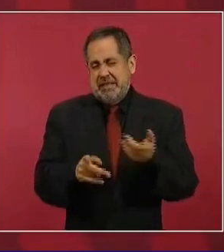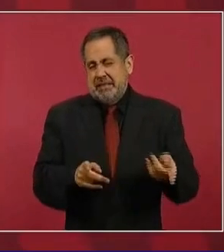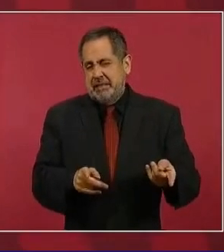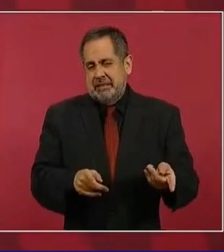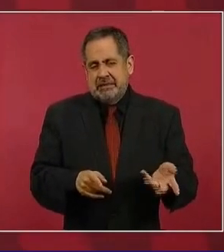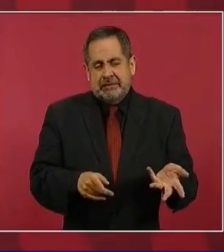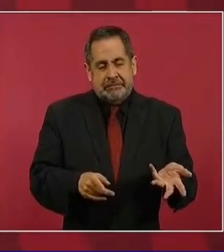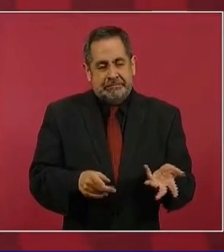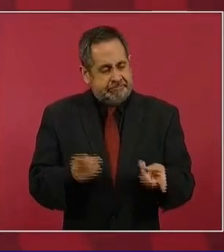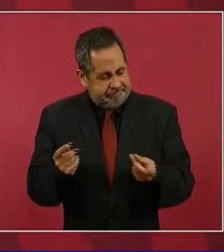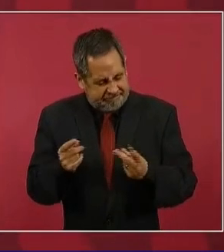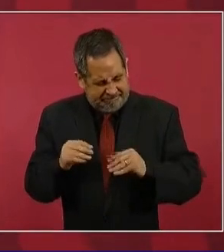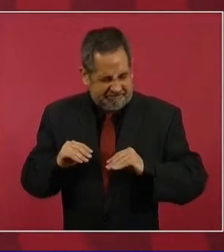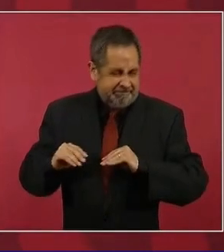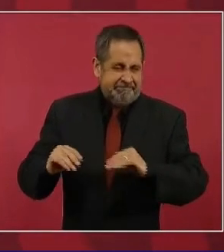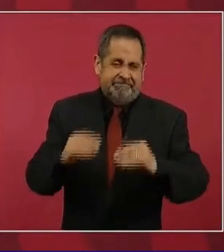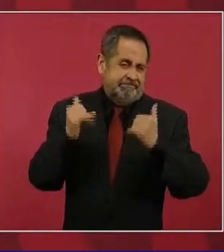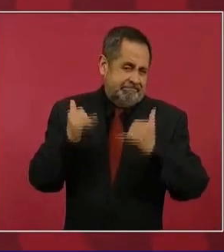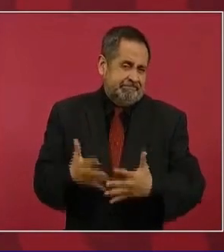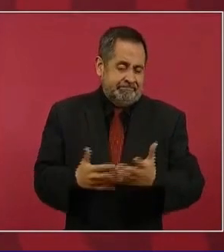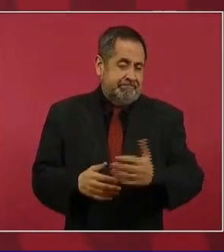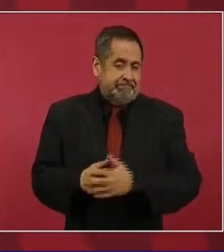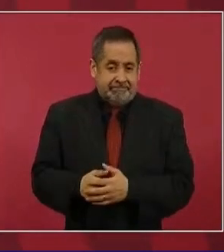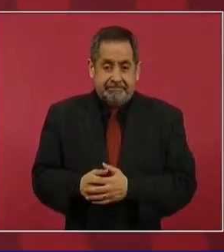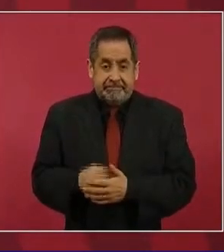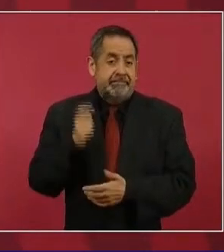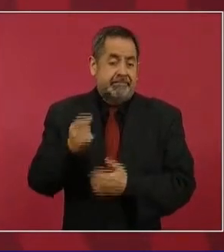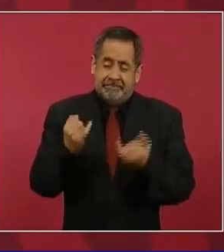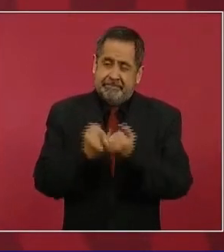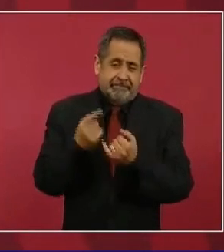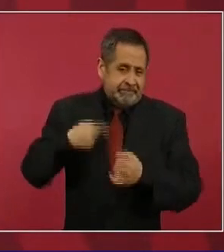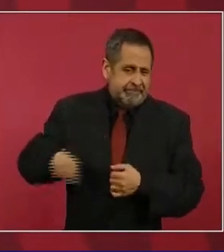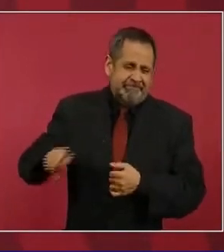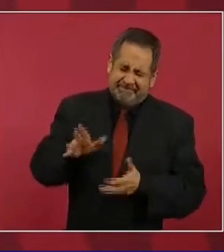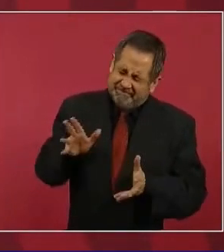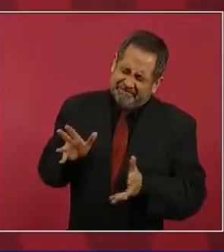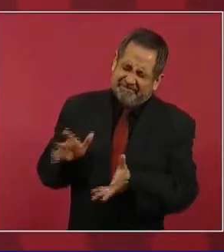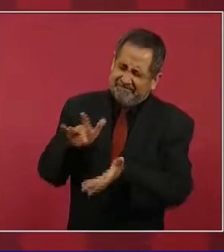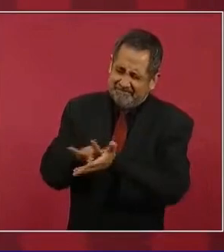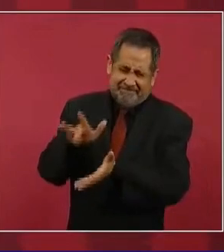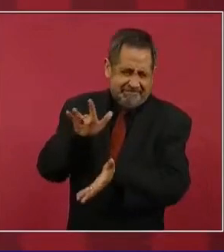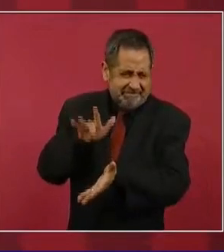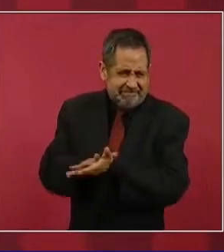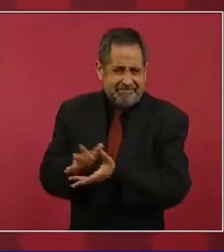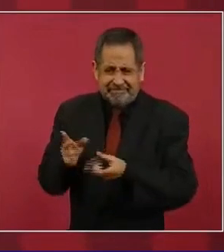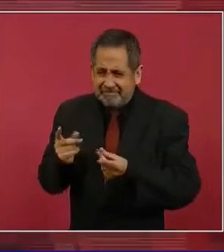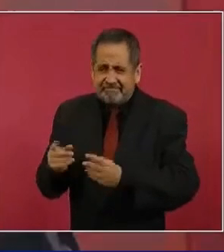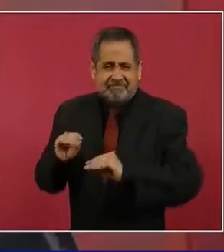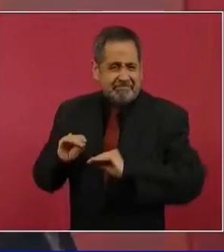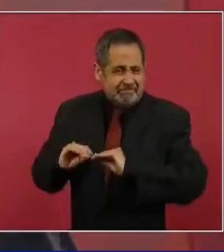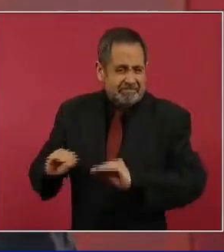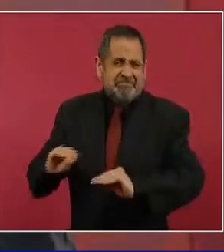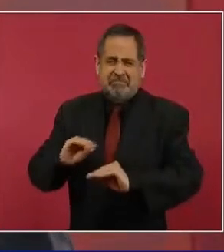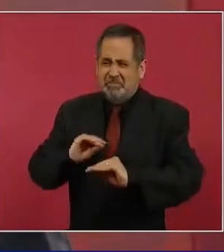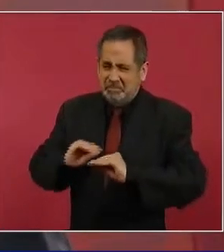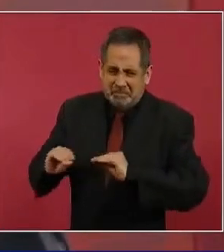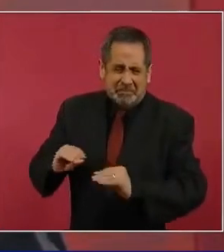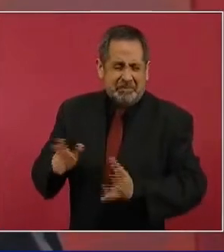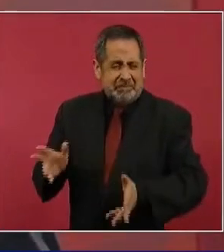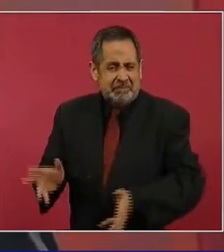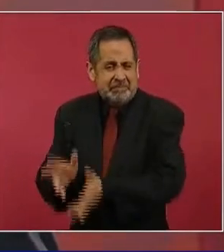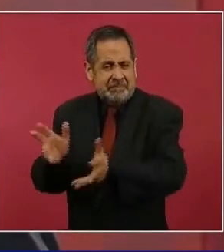porque hay que estar empujando al elefante entre todos